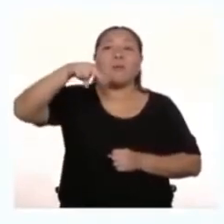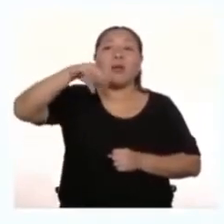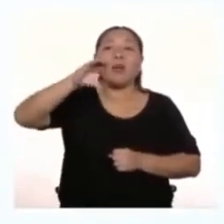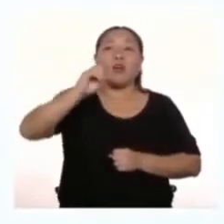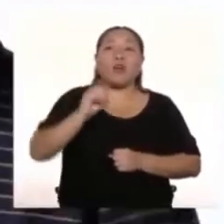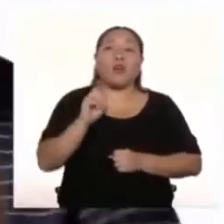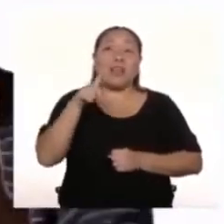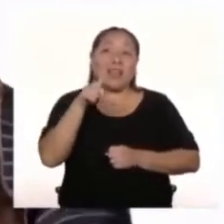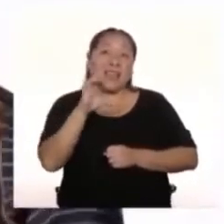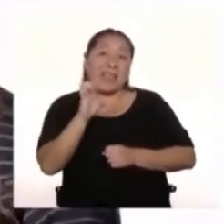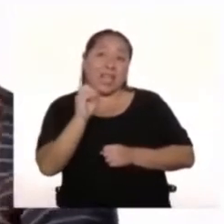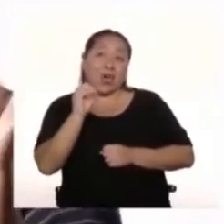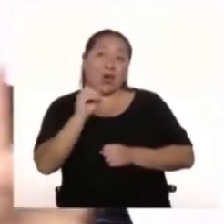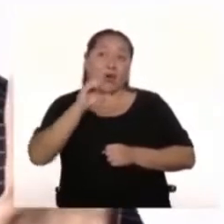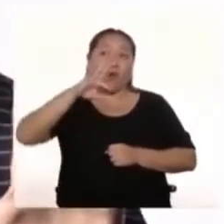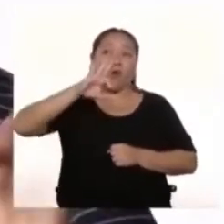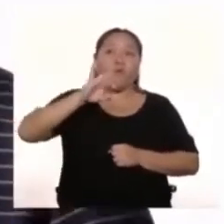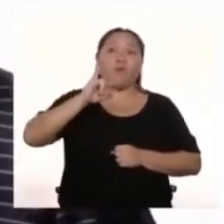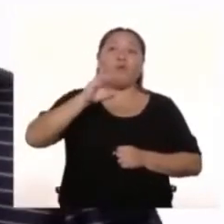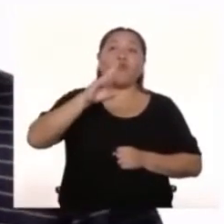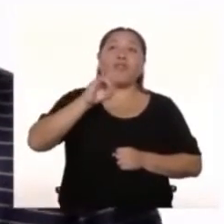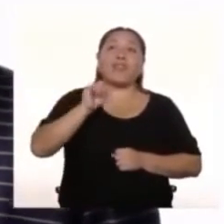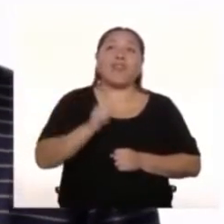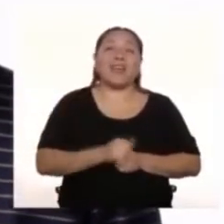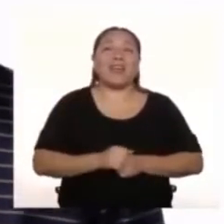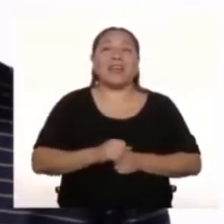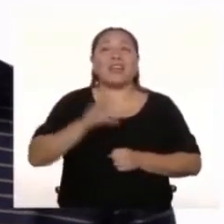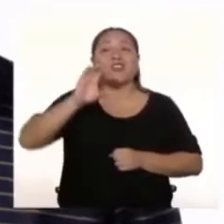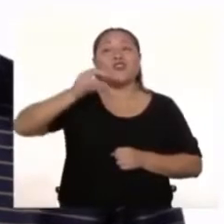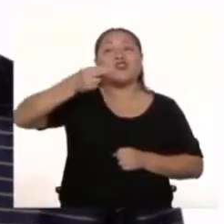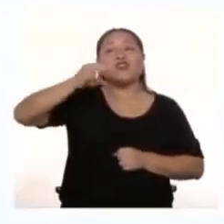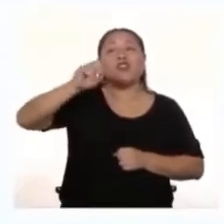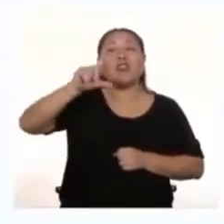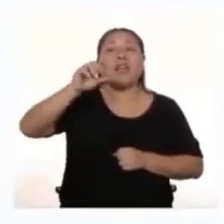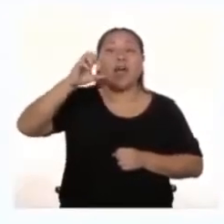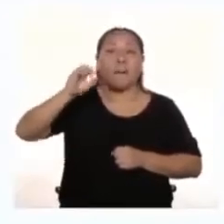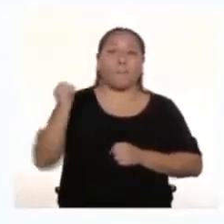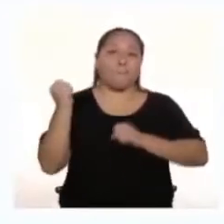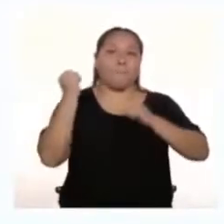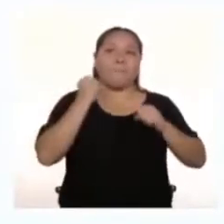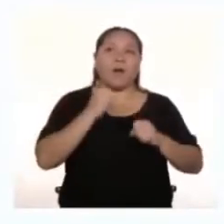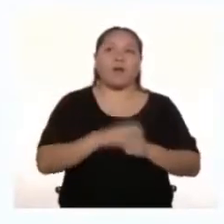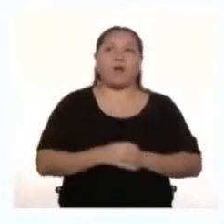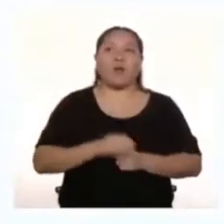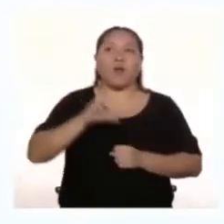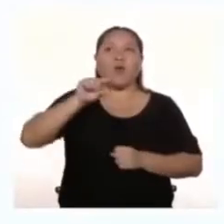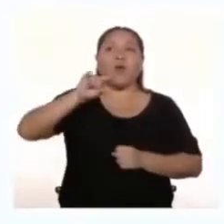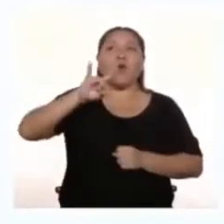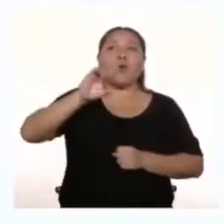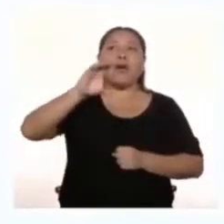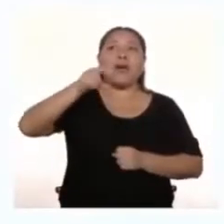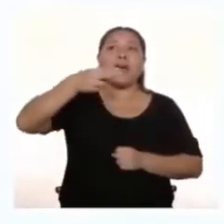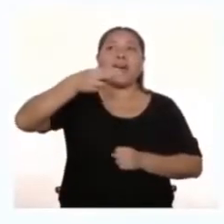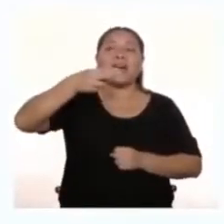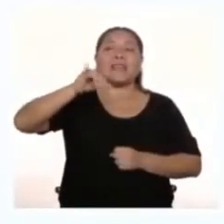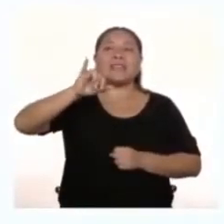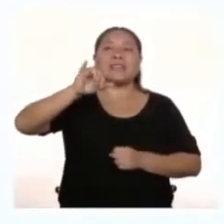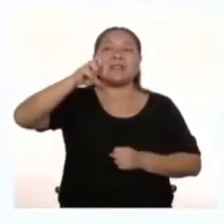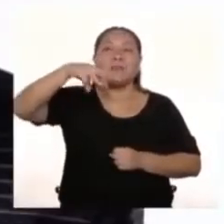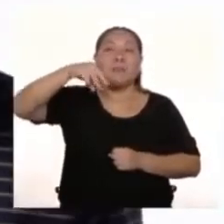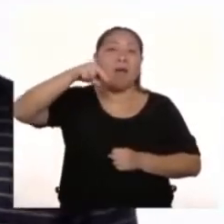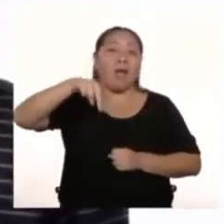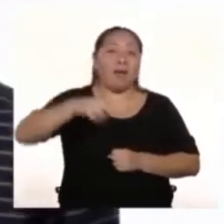Martín Espinosa Chola Pava Creada también Por Martín Espinosa Watching Man Creado por Luis